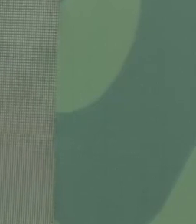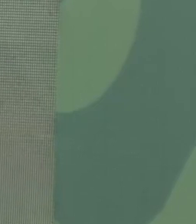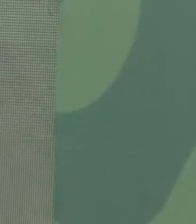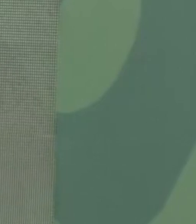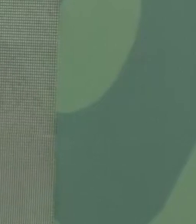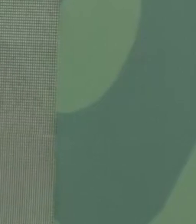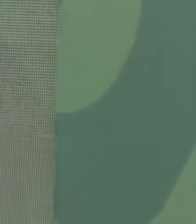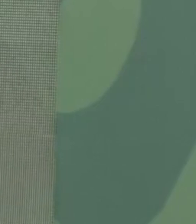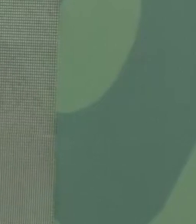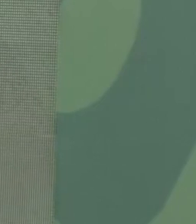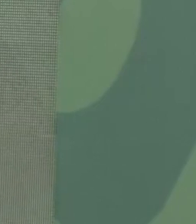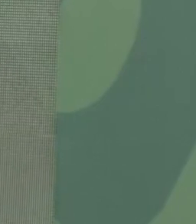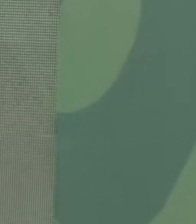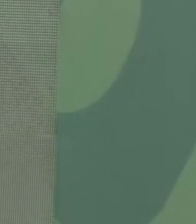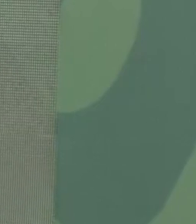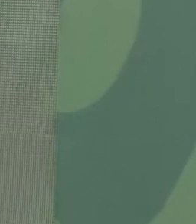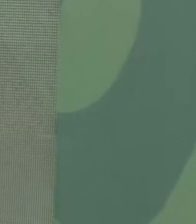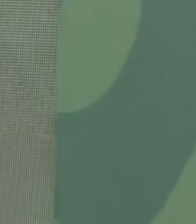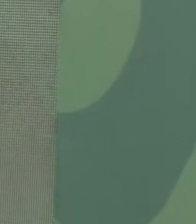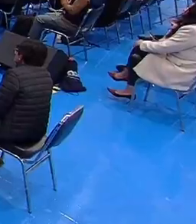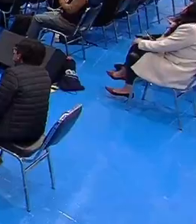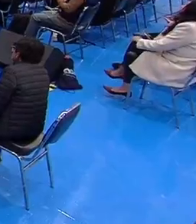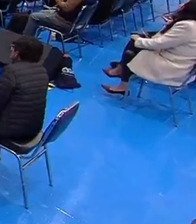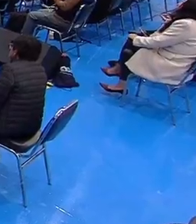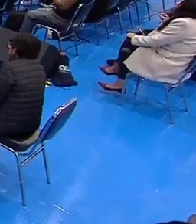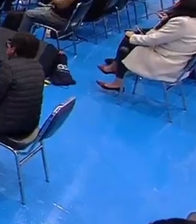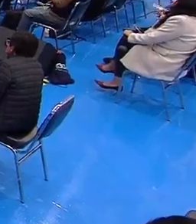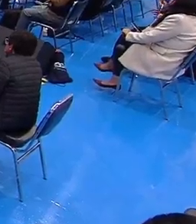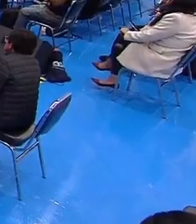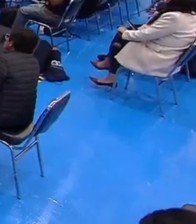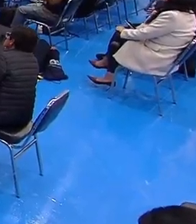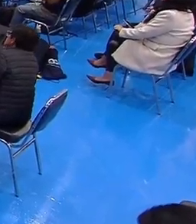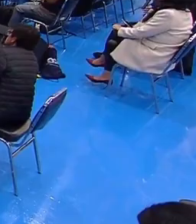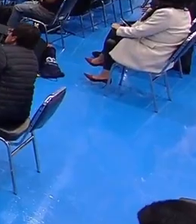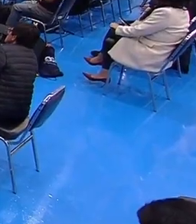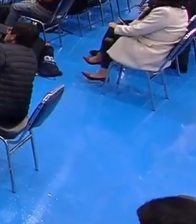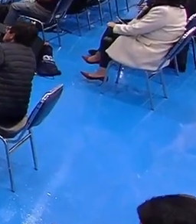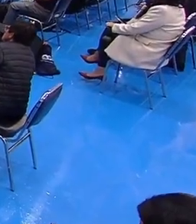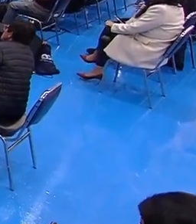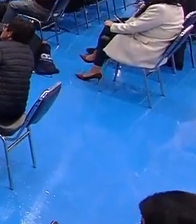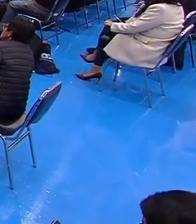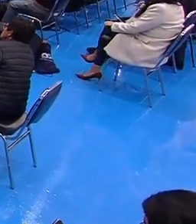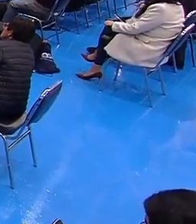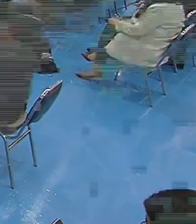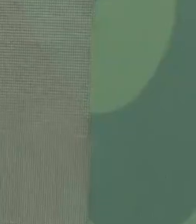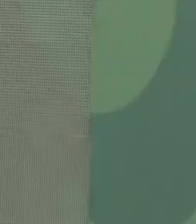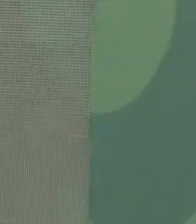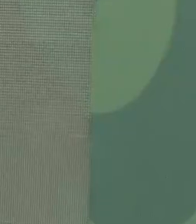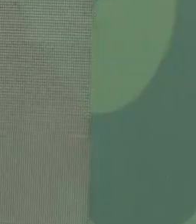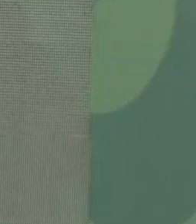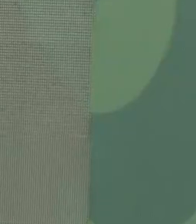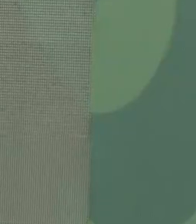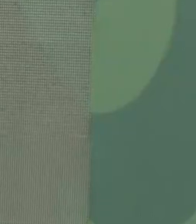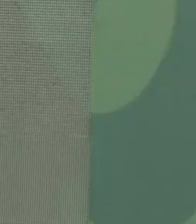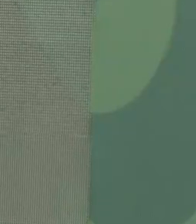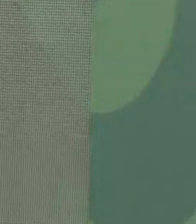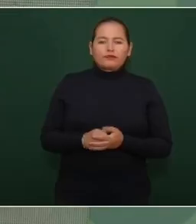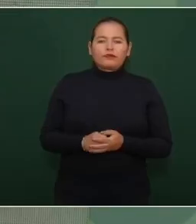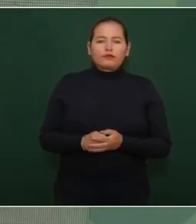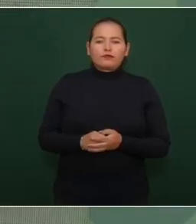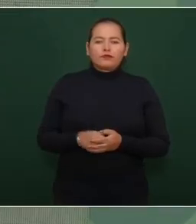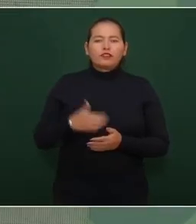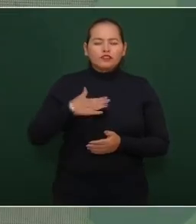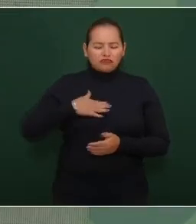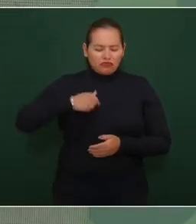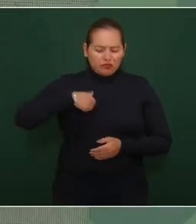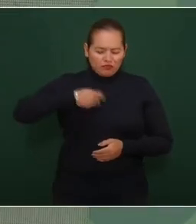Tabasco dice Aguilar Camín provinciano claro soy